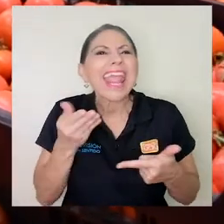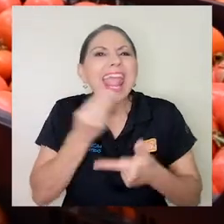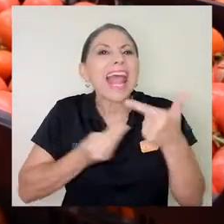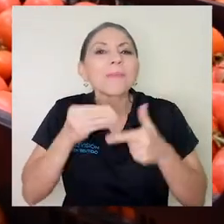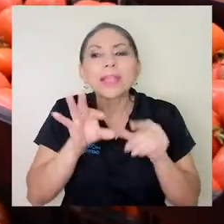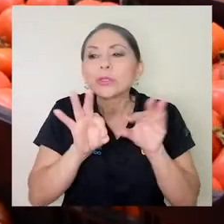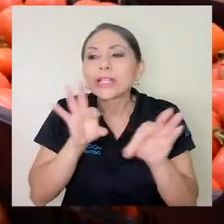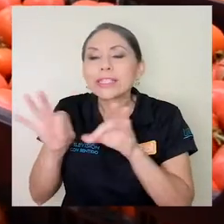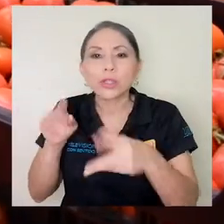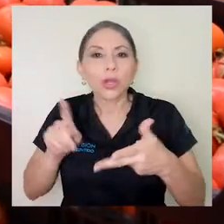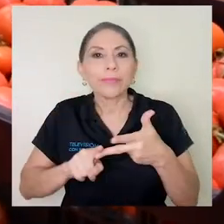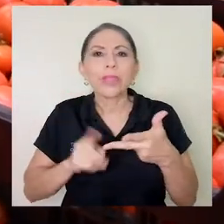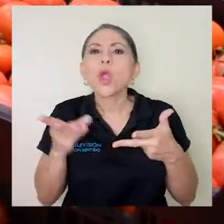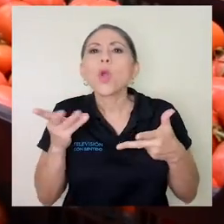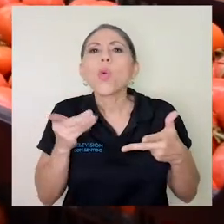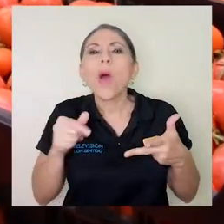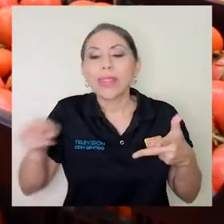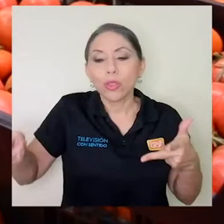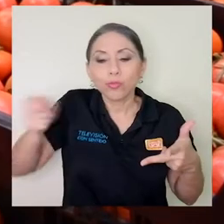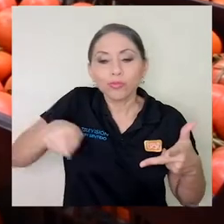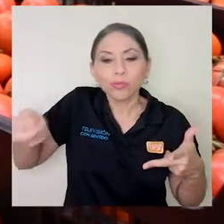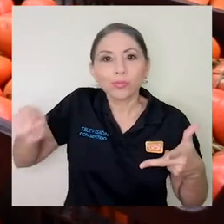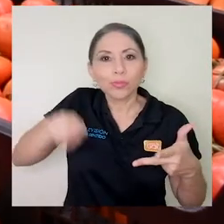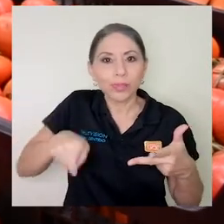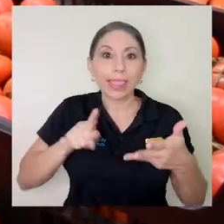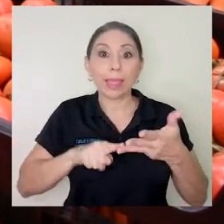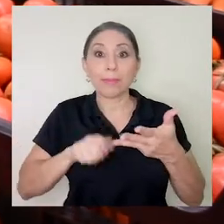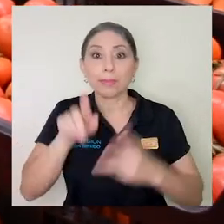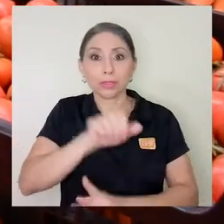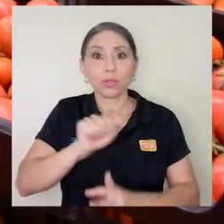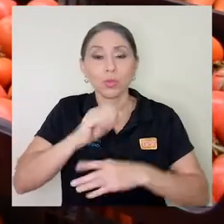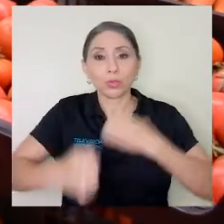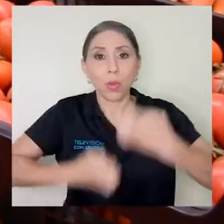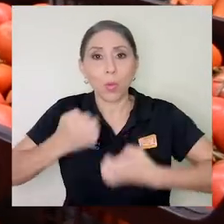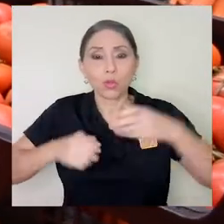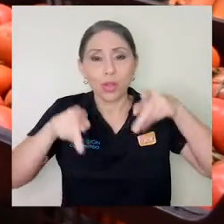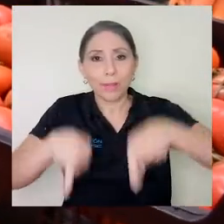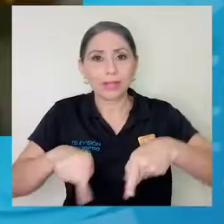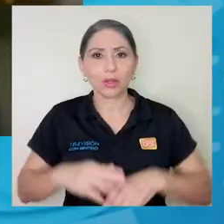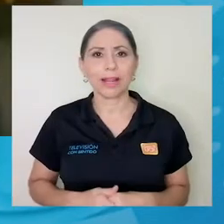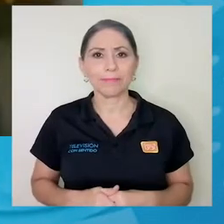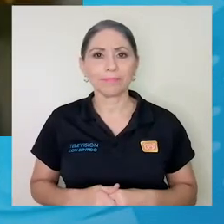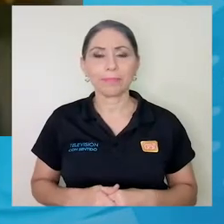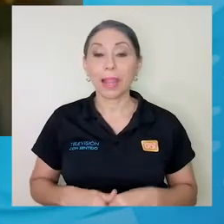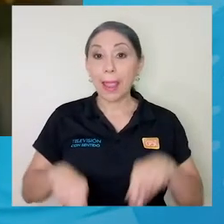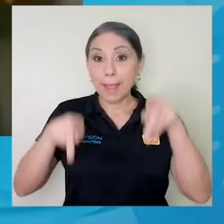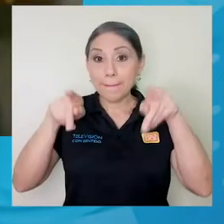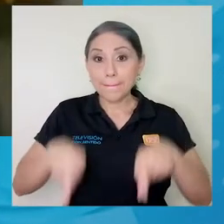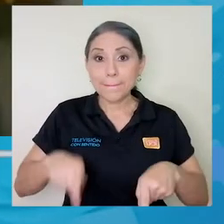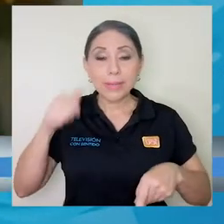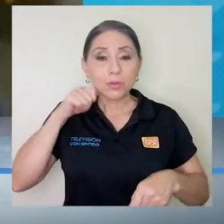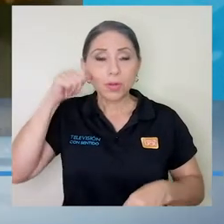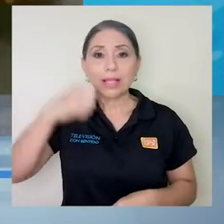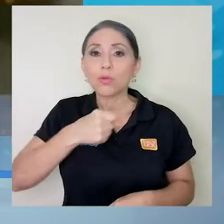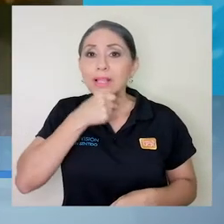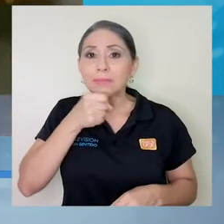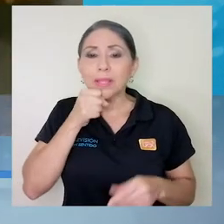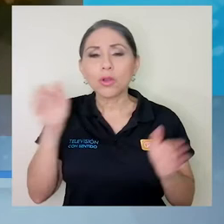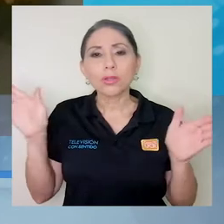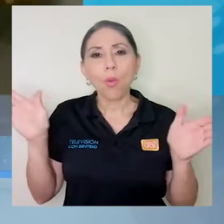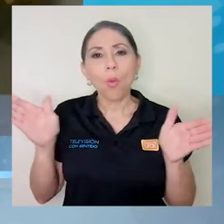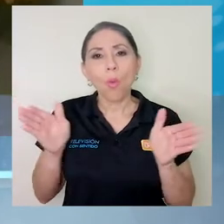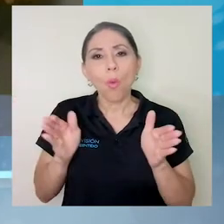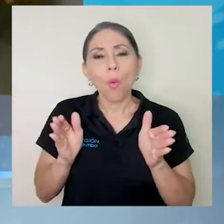elecciones, la cantidad servida, así como el estado emocional de la persona. La pérdida de peso en personas